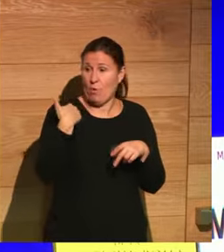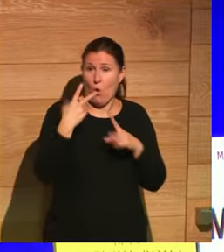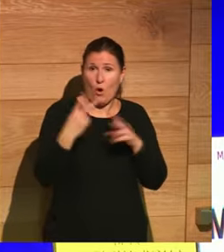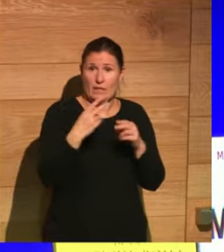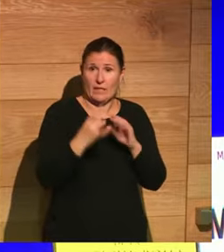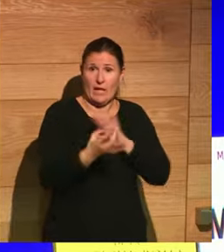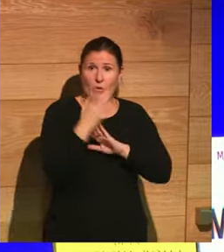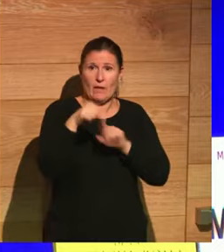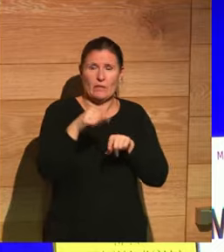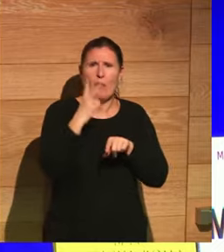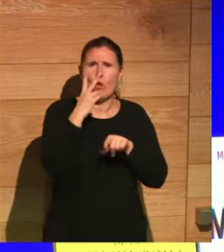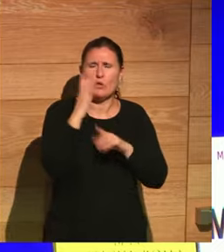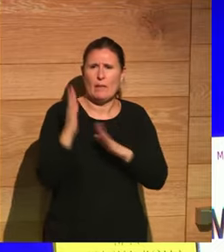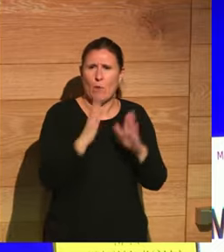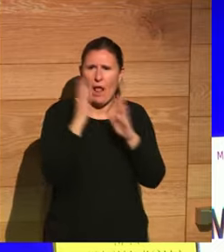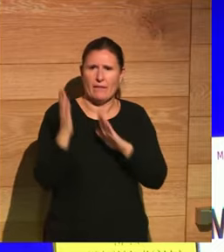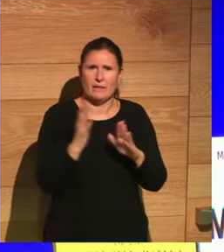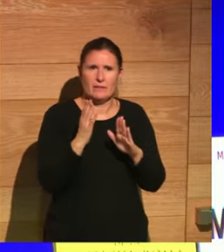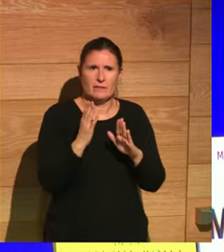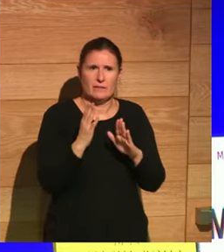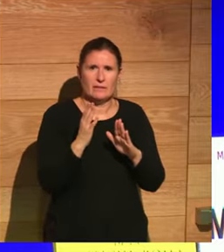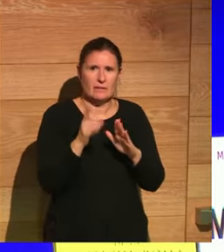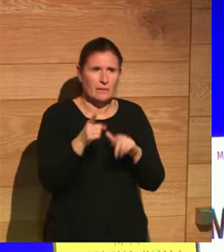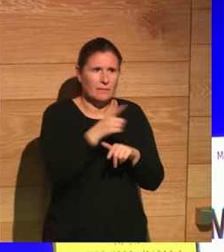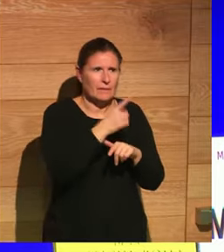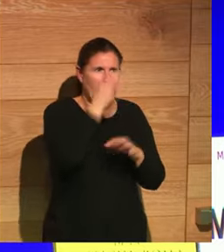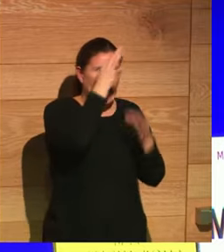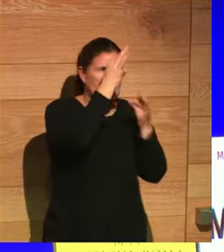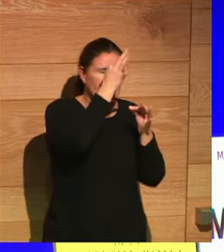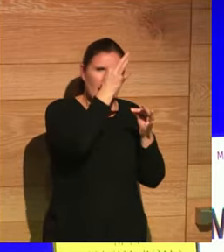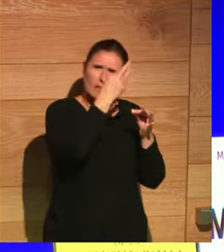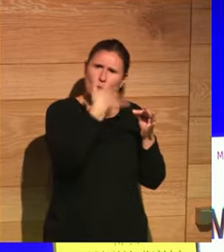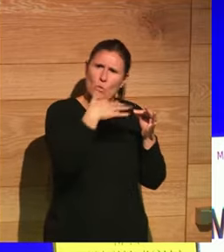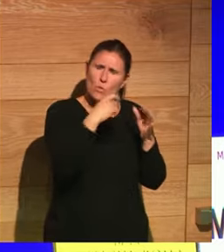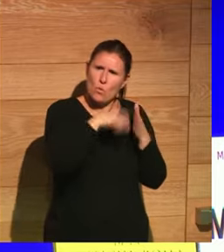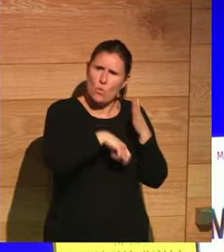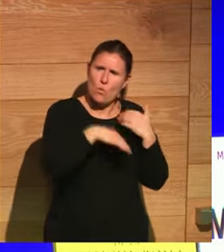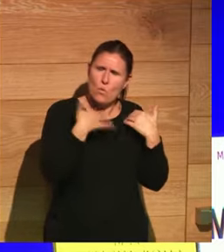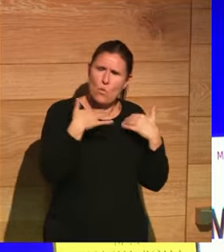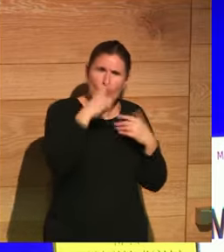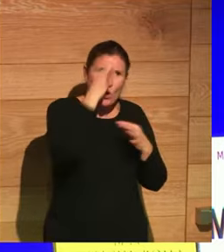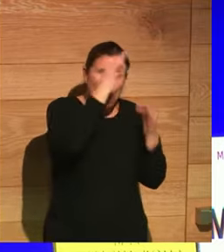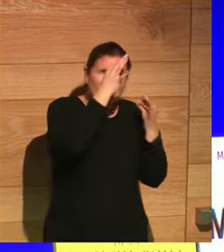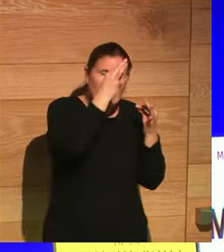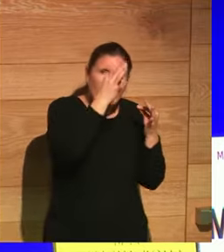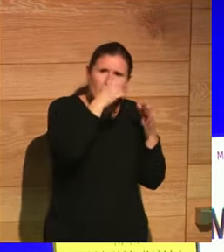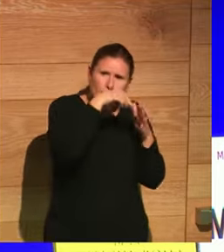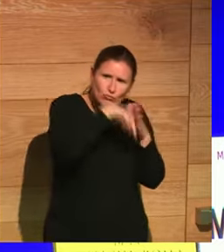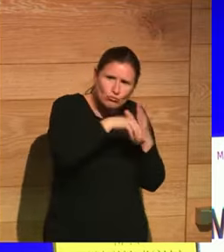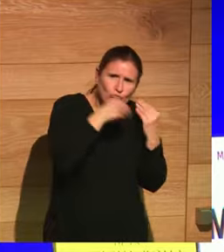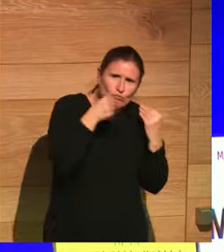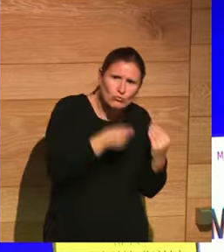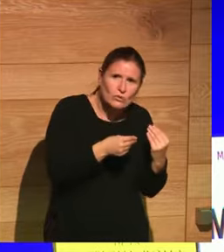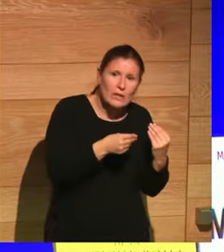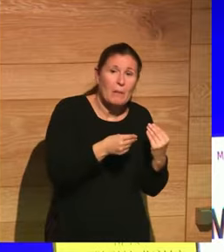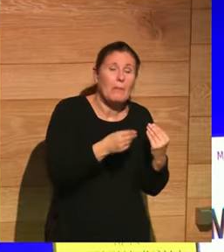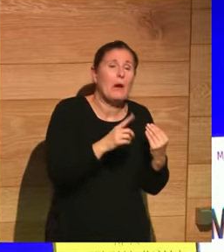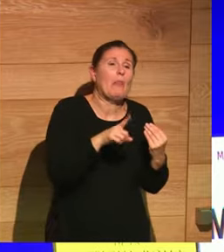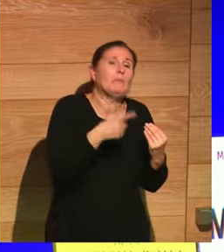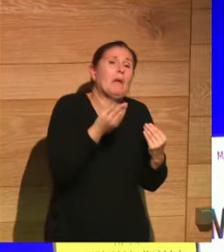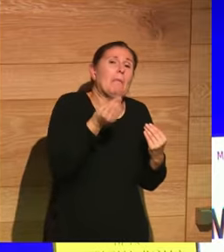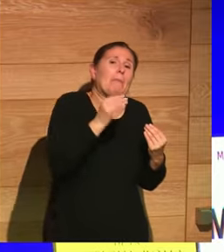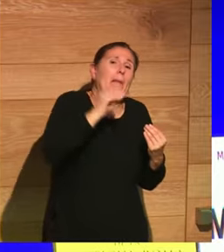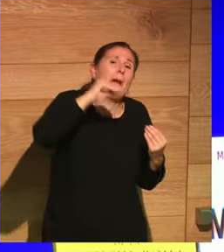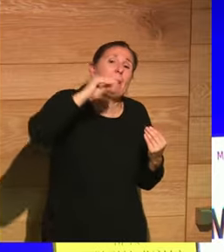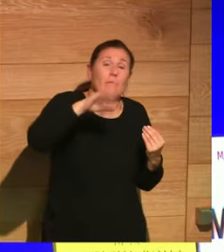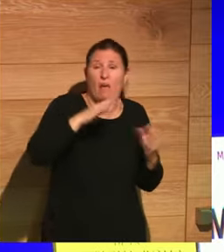poquito que ya tiene dos temporadas que tienen unos detalles de rigor alucinantes pero que luego también hacen lo que quieren con su narrativa